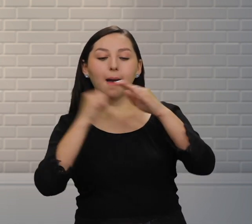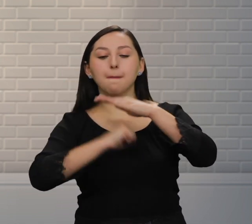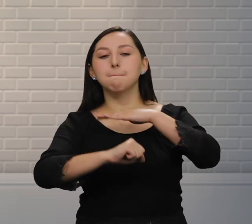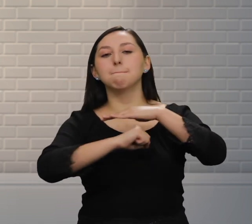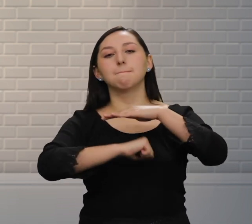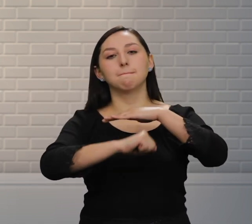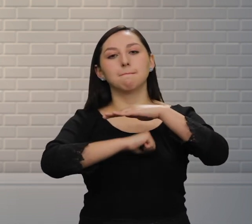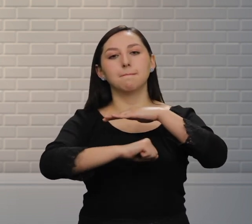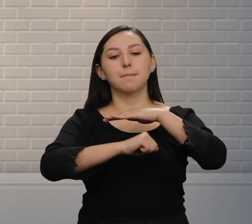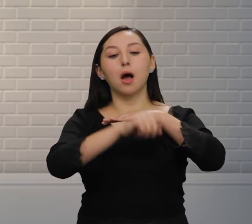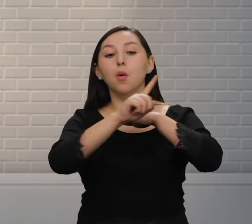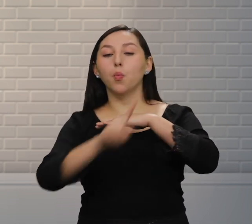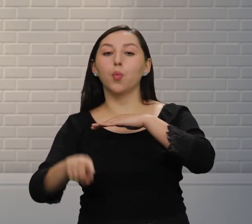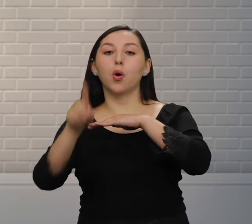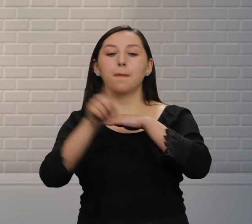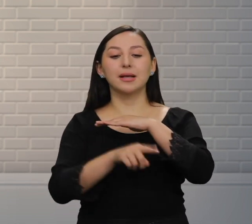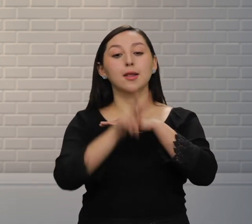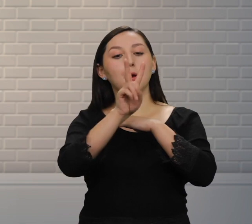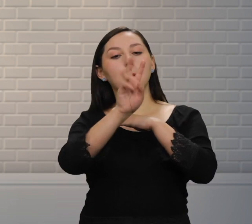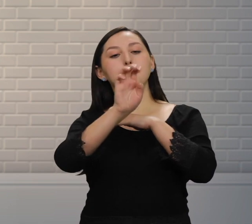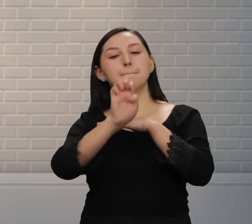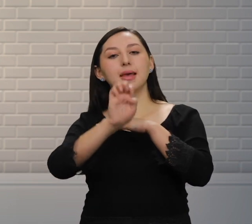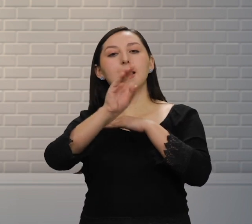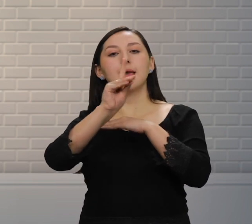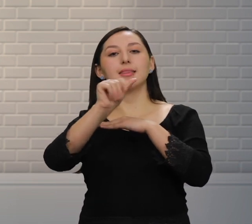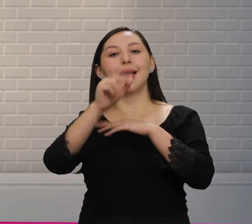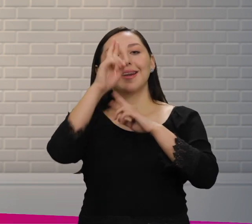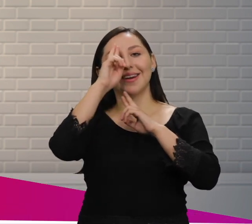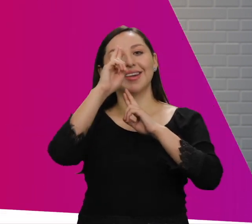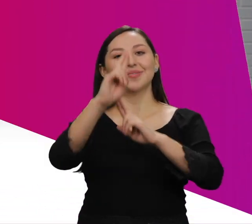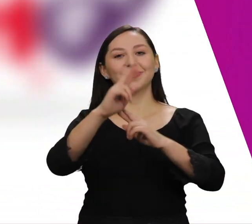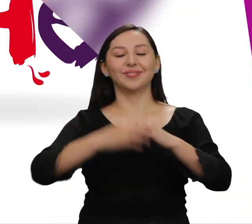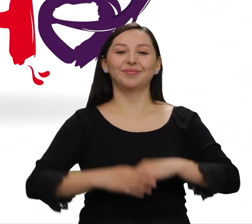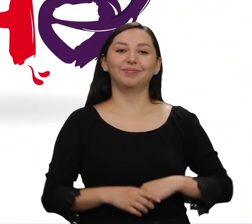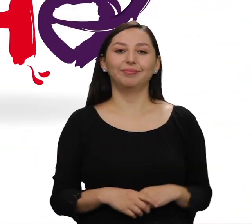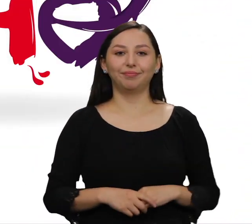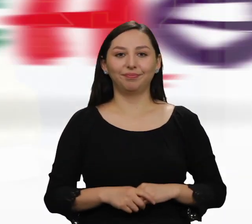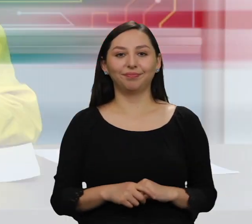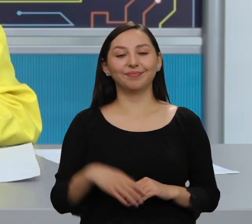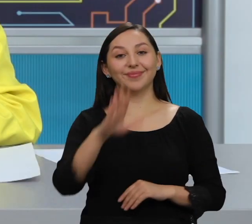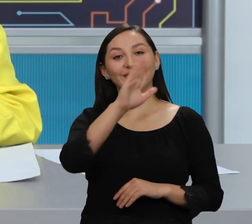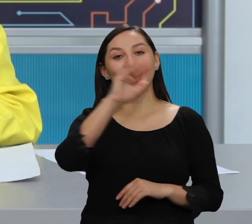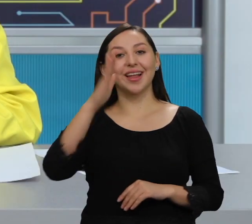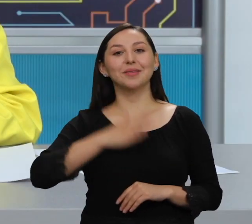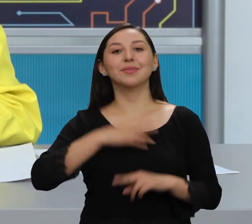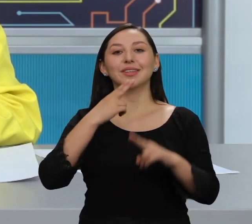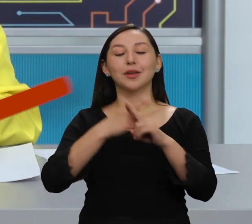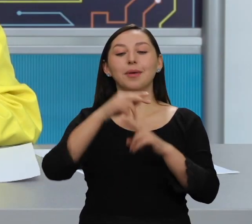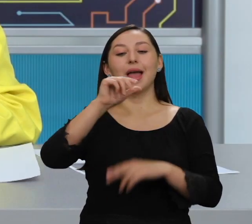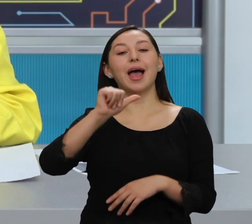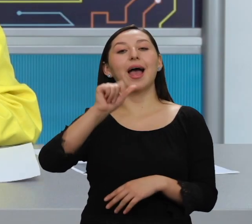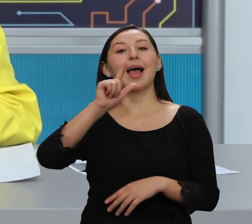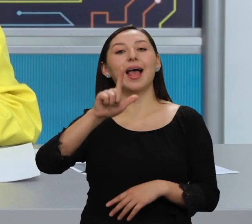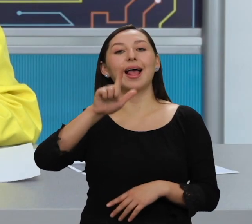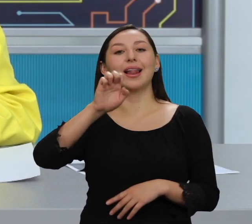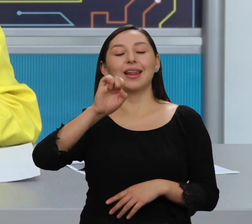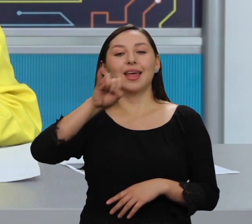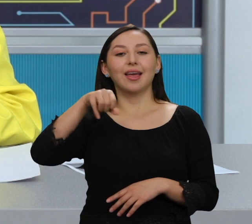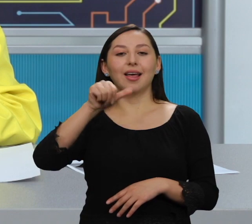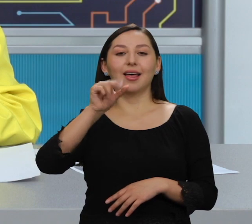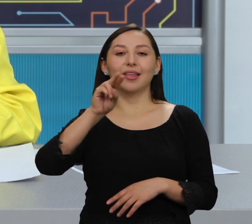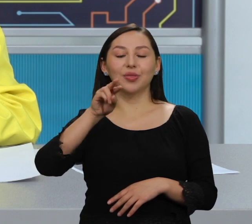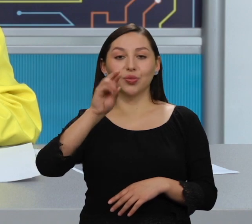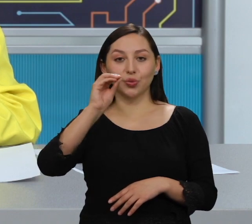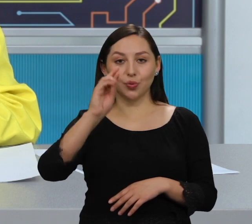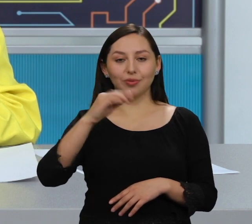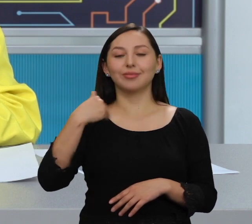Que es cuando está prohibido recolectarlos ¡Respeta la veda! Hola, mi nombre es Alejandro Torres Tengo 10